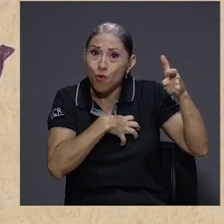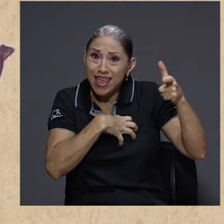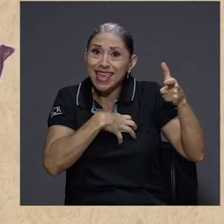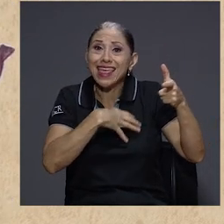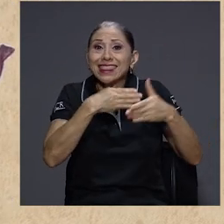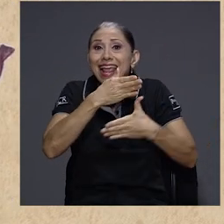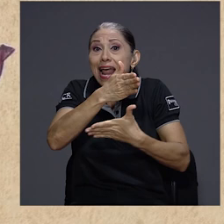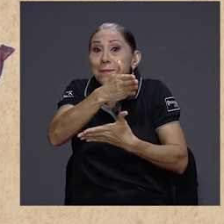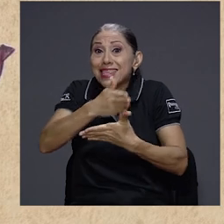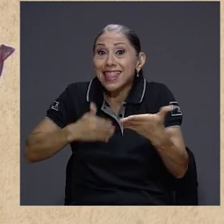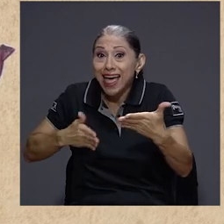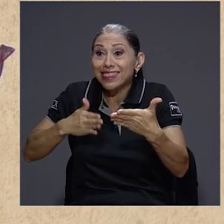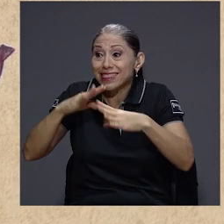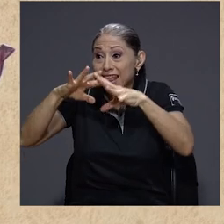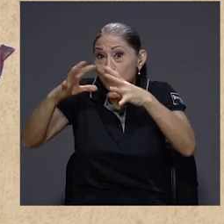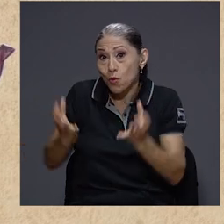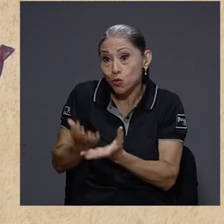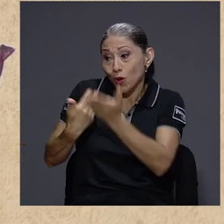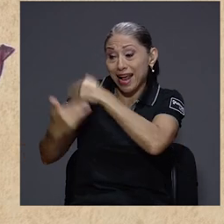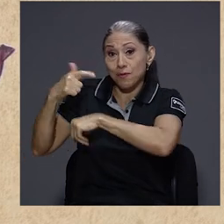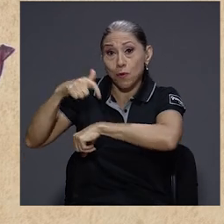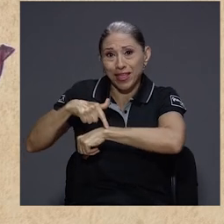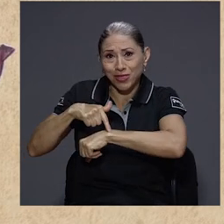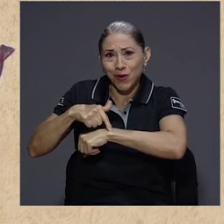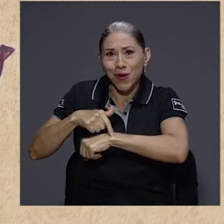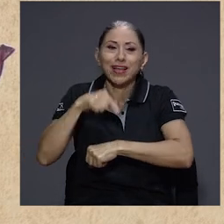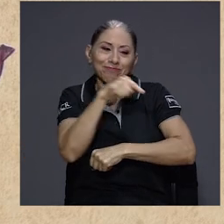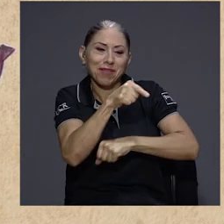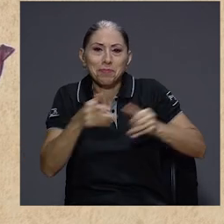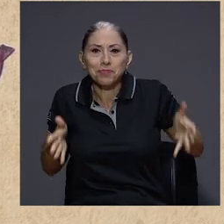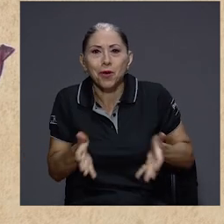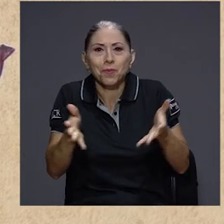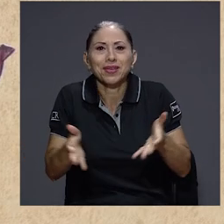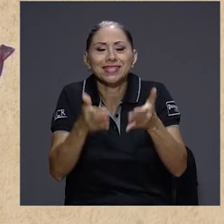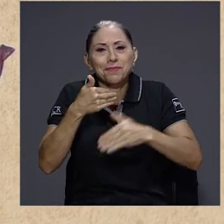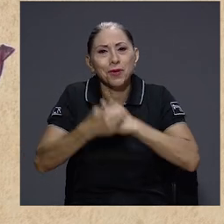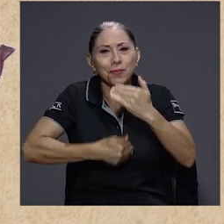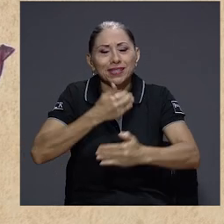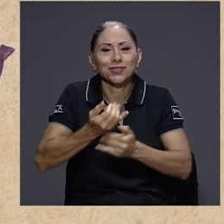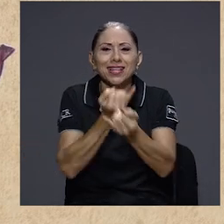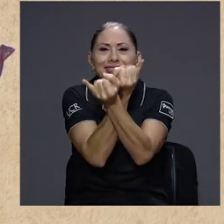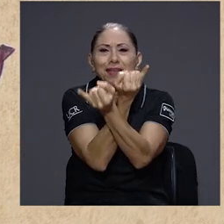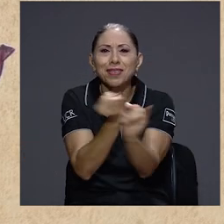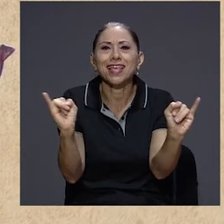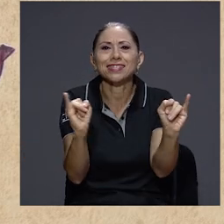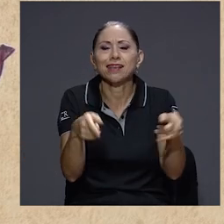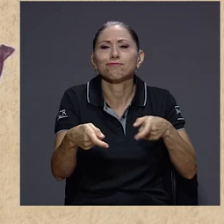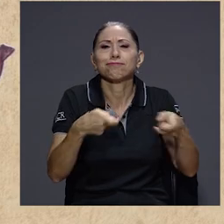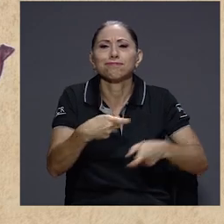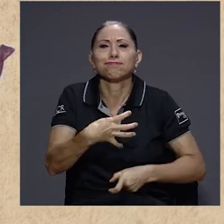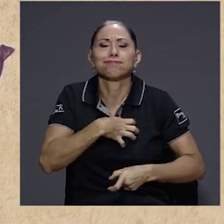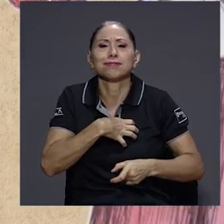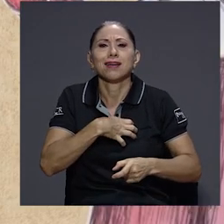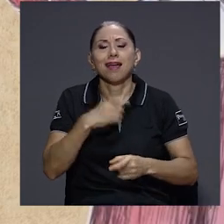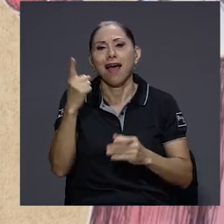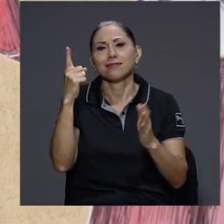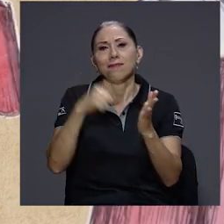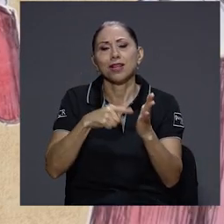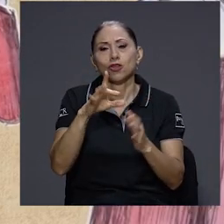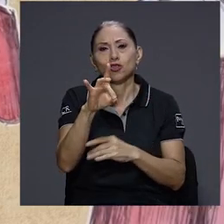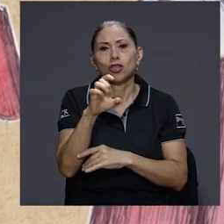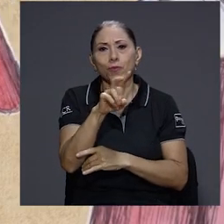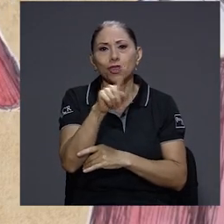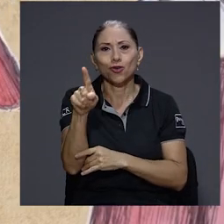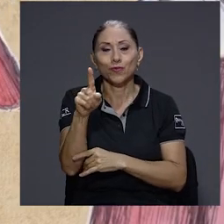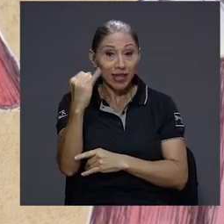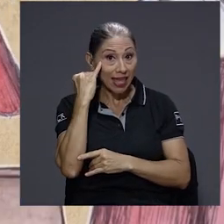los territorios del mundo en aquel momento, propice los procesos de independencia y autonomía hasta 1821. Las ideas